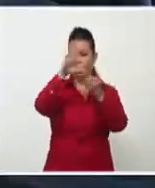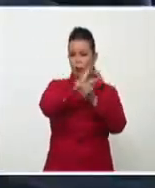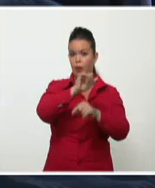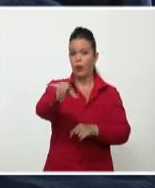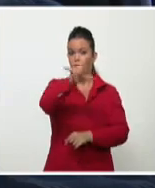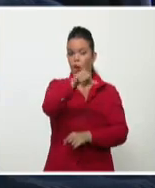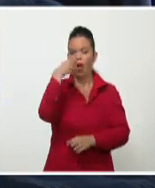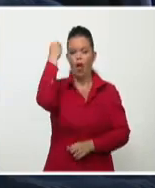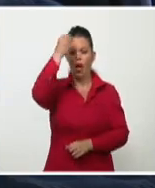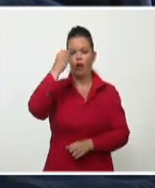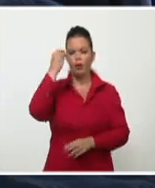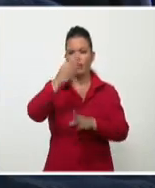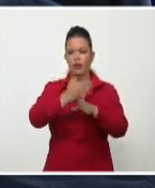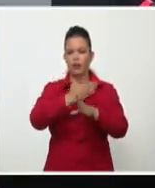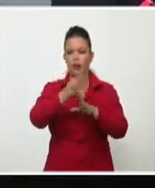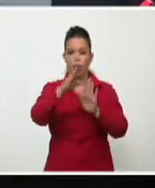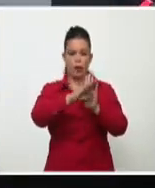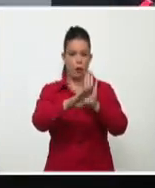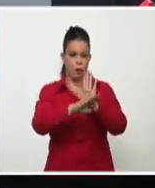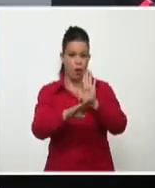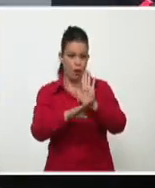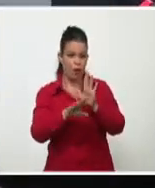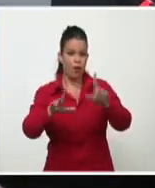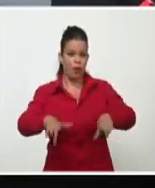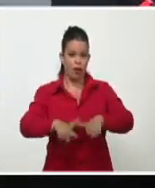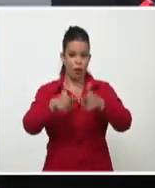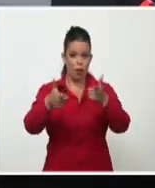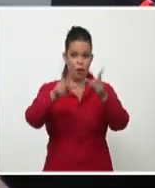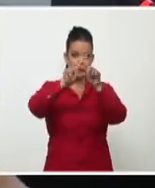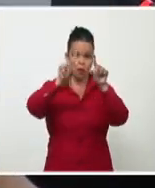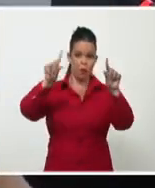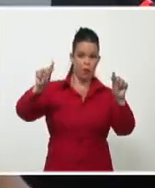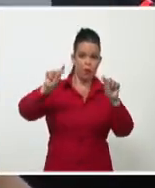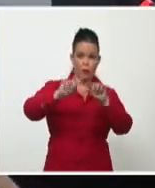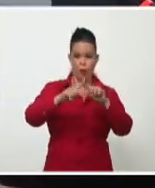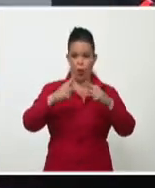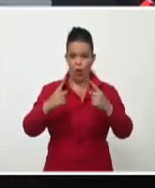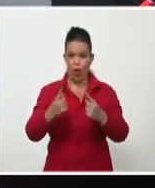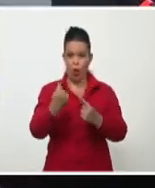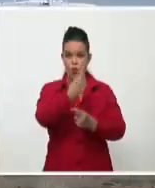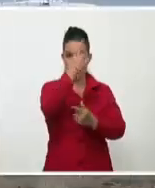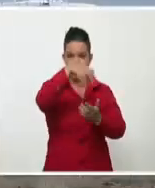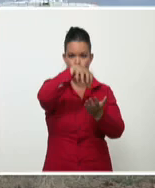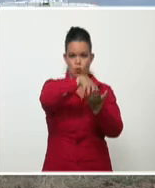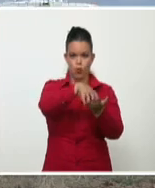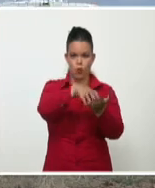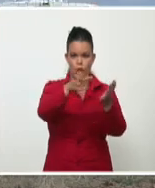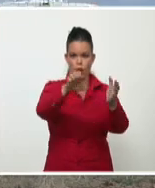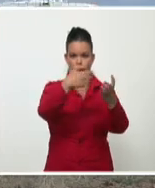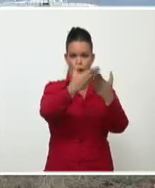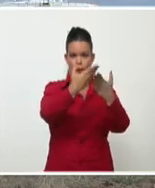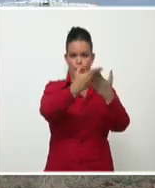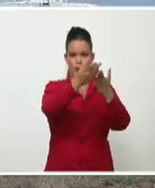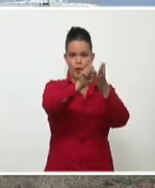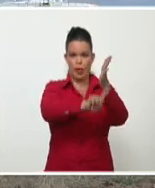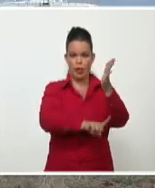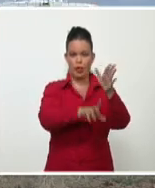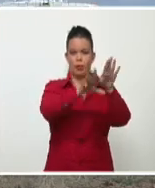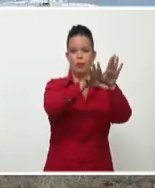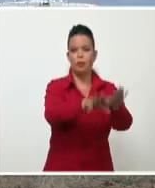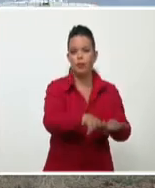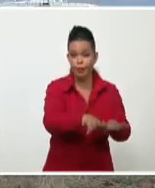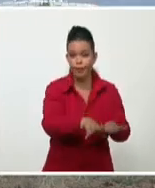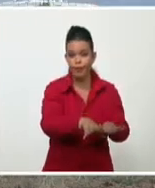medidas a implementar nacionalmente ante la salida del sistema eléctrico de la central termoeléctrica Antonio